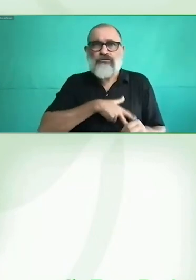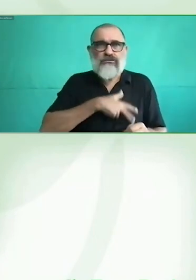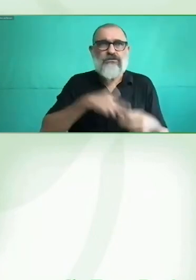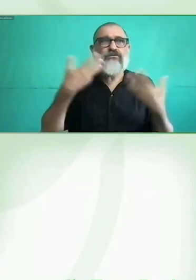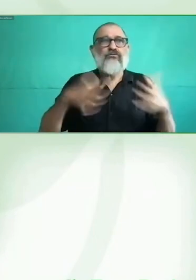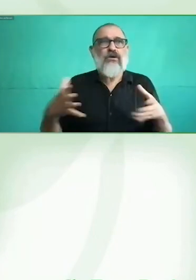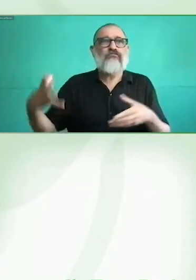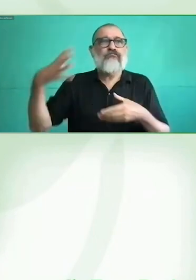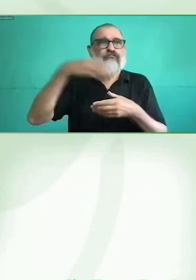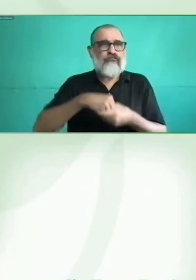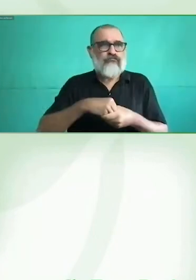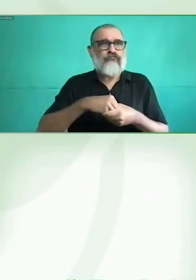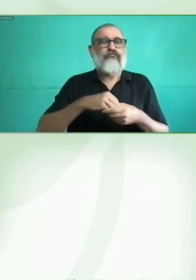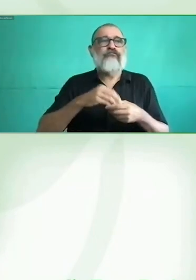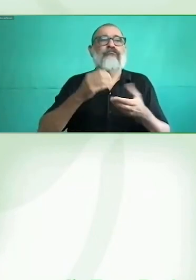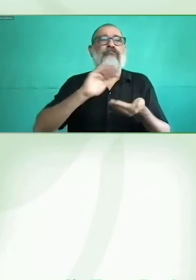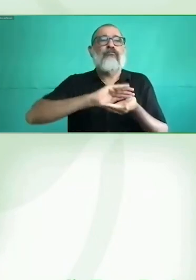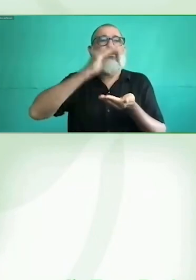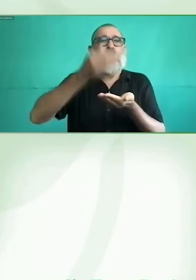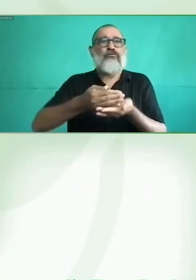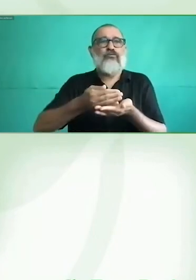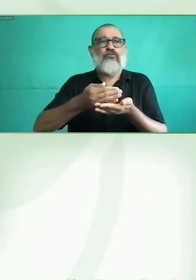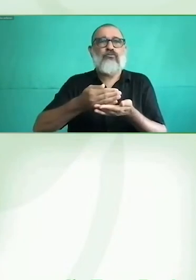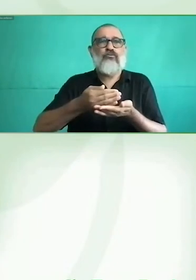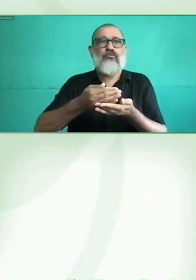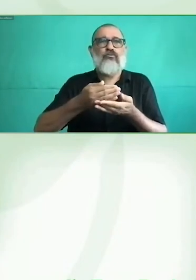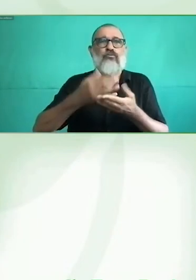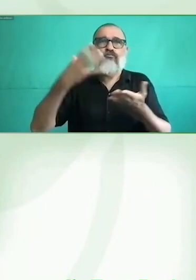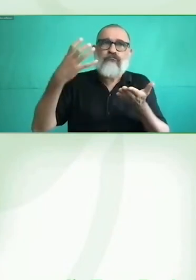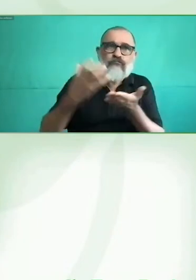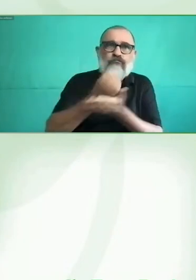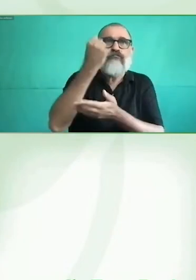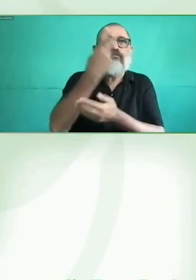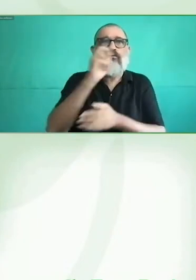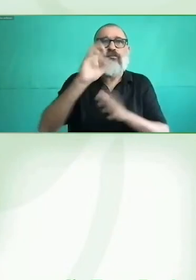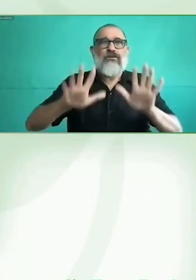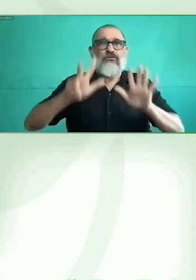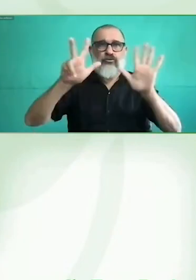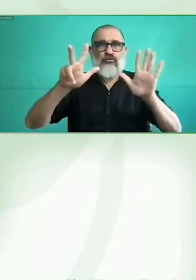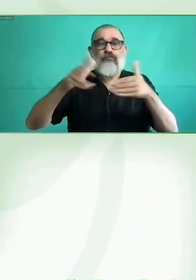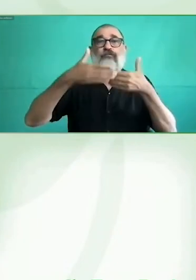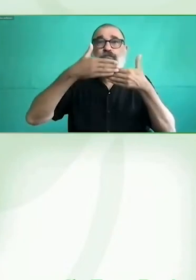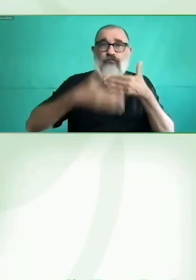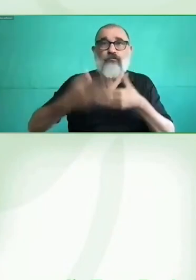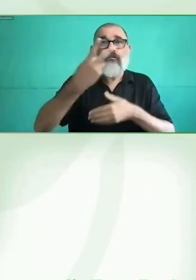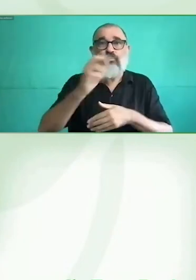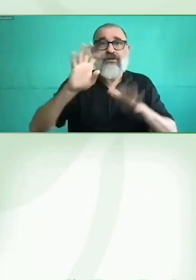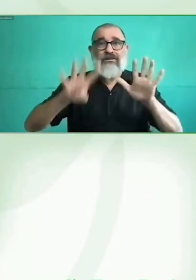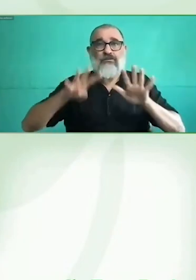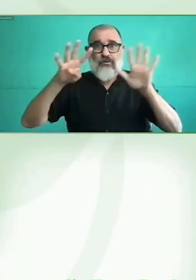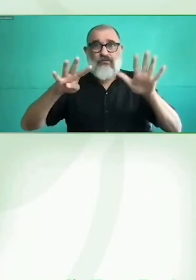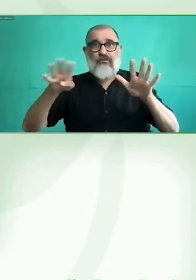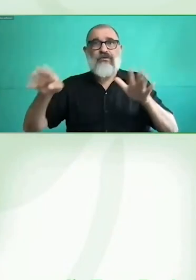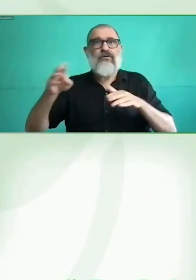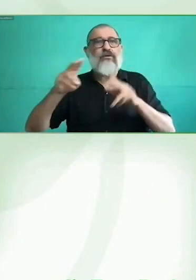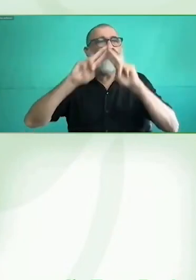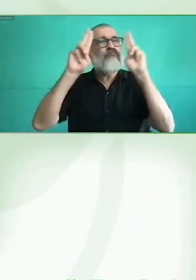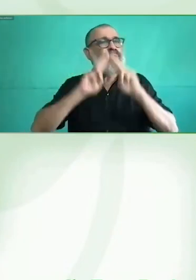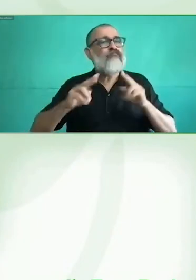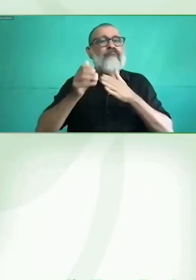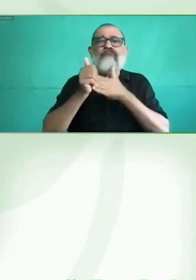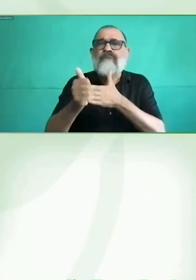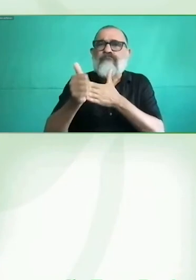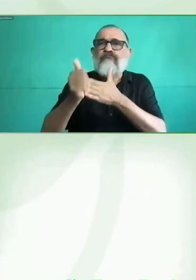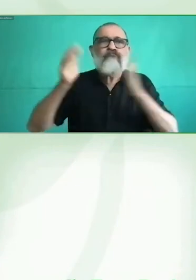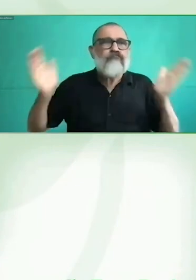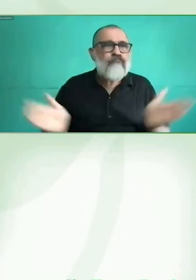internacionalización a nivel regional. Y vaya que lo ha hecho bien, que estamos en la cuarta conferencia para el mundo hispanoparlante de Zero Project. Así